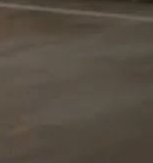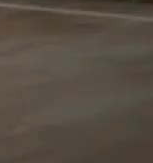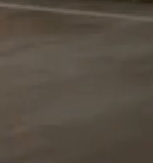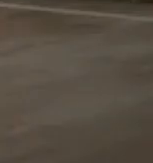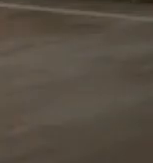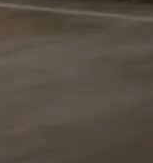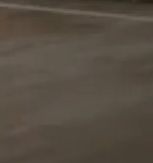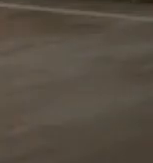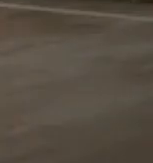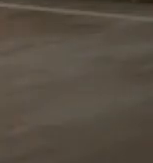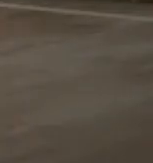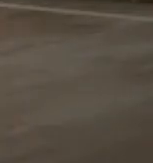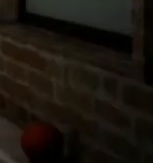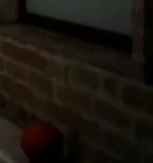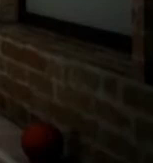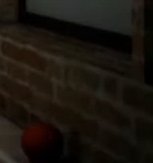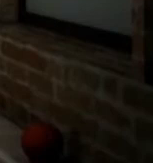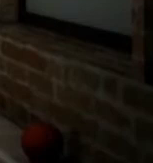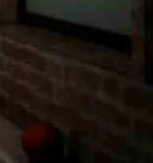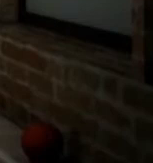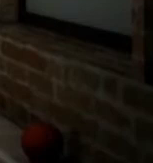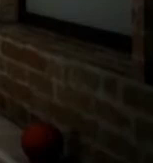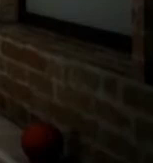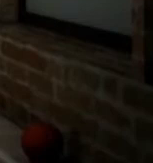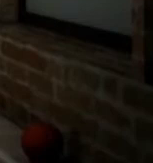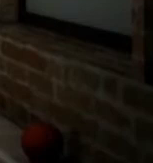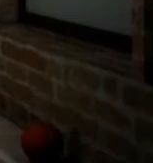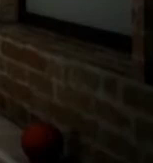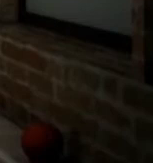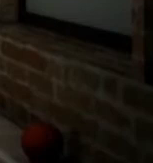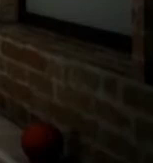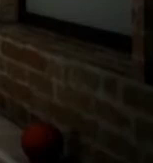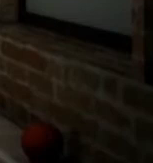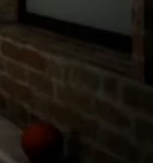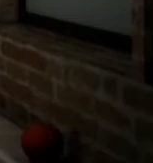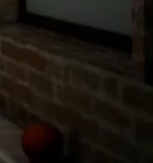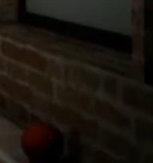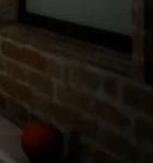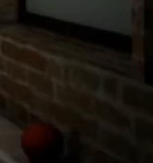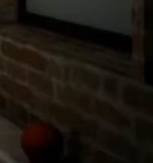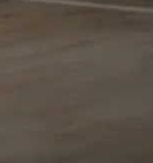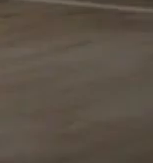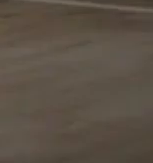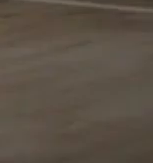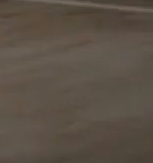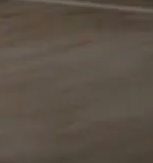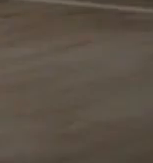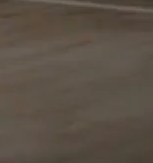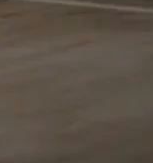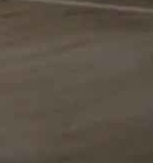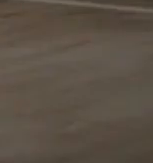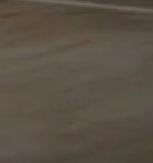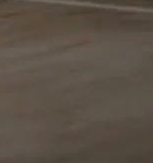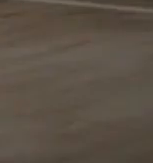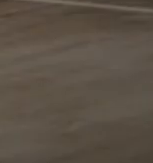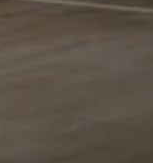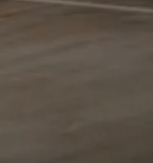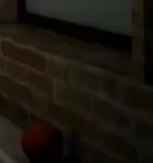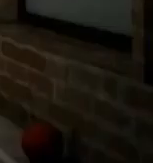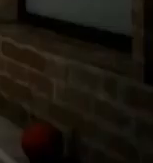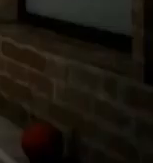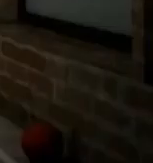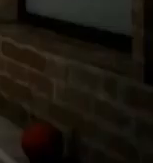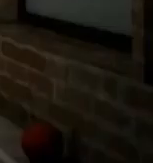espacio, un aplauso y un golpe. Vamos a hacerlo de nuevo. Todos vamos a aplaudir. ¿Lo tienes?